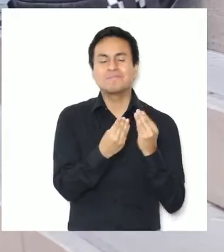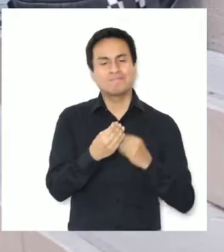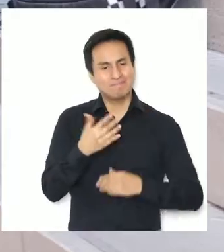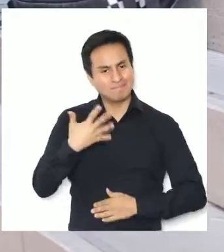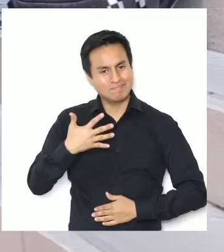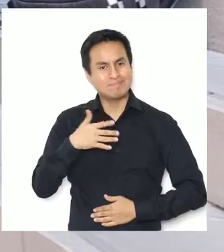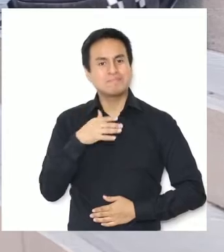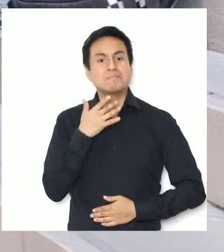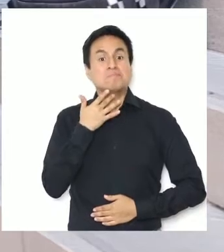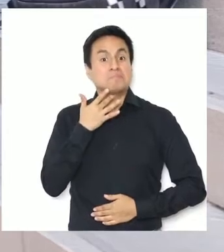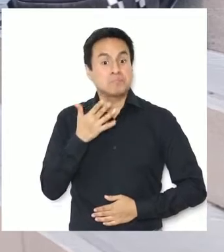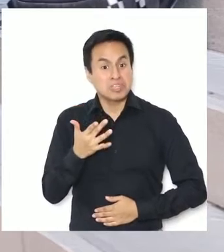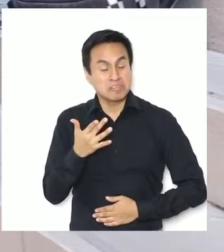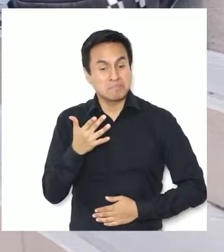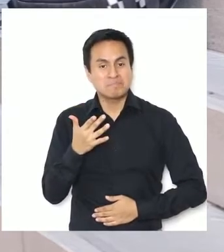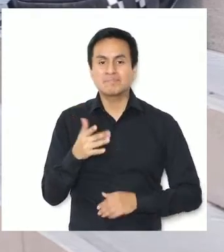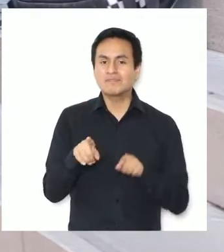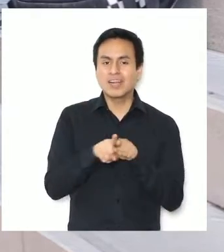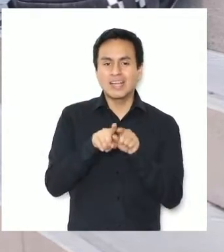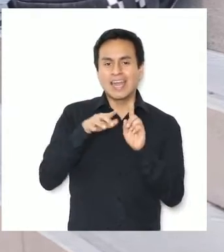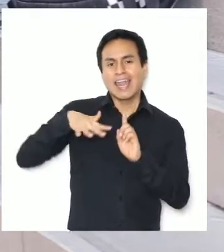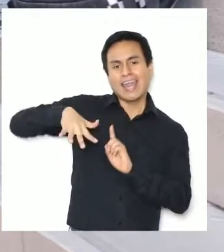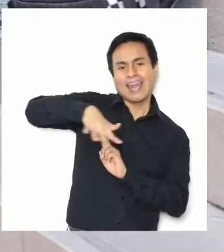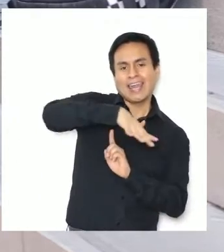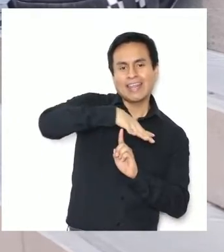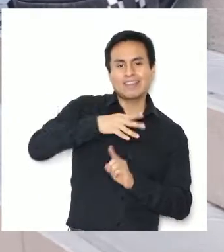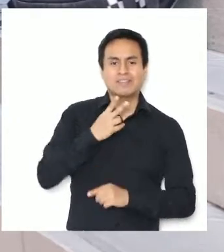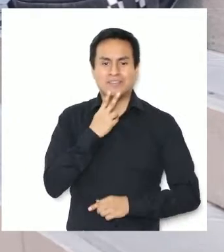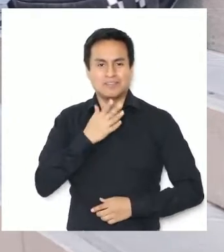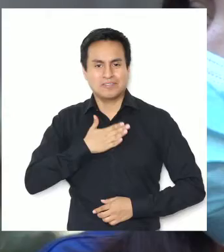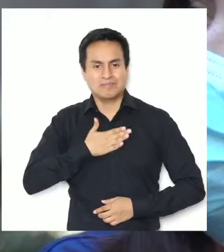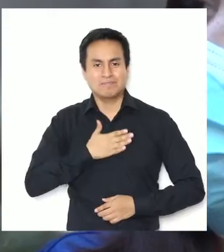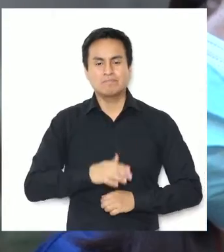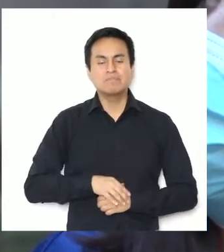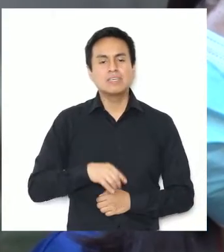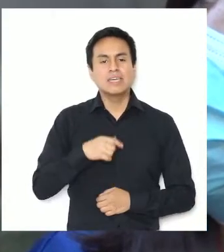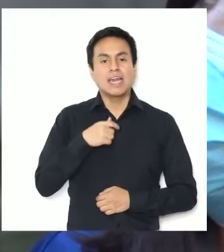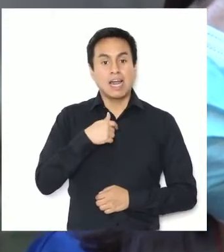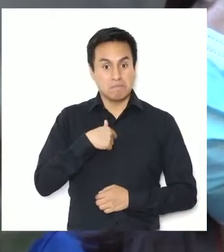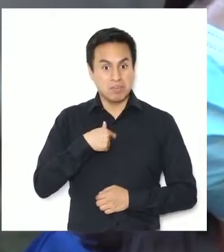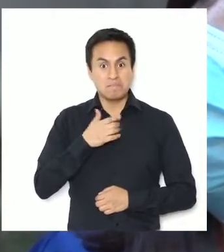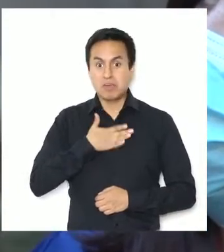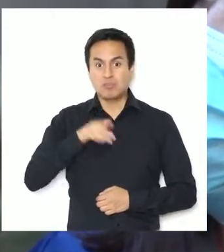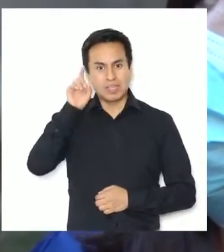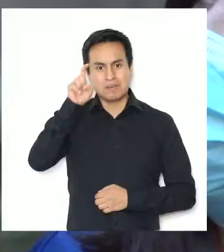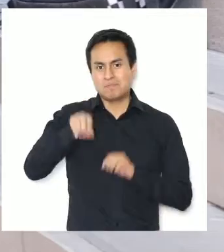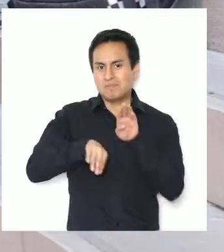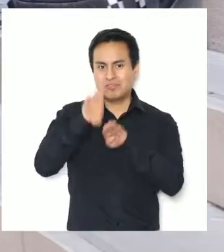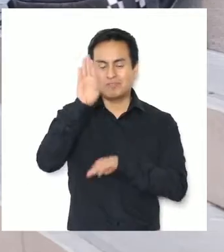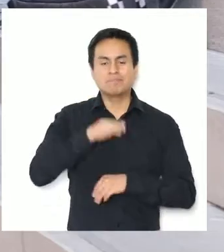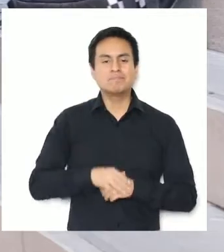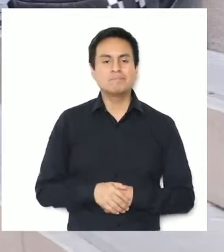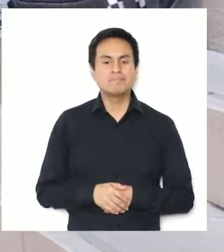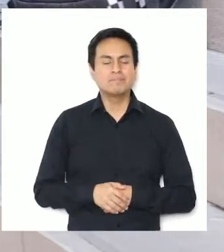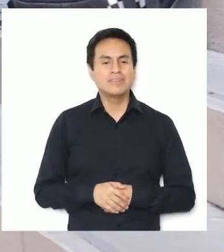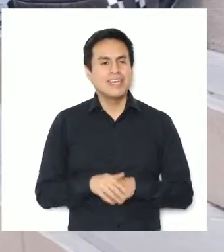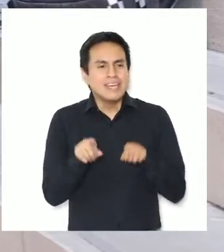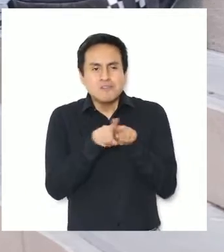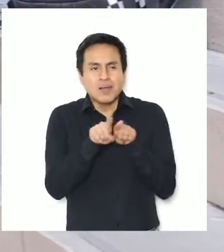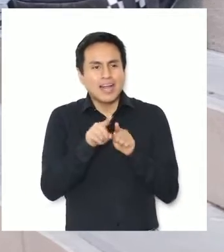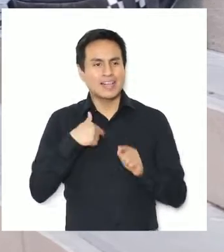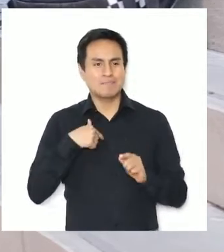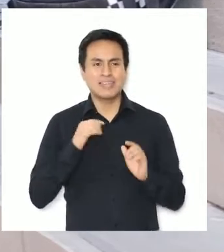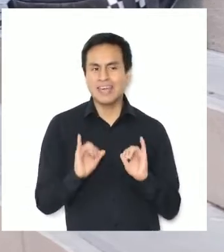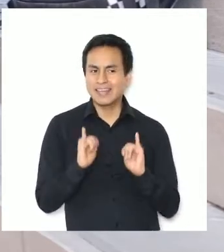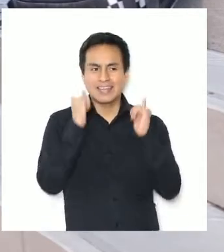de que se basa en mi entorno. Y eso me gusta mucho. A mí igual me pareció